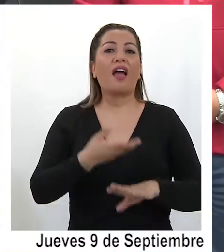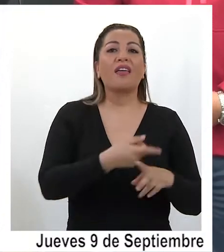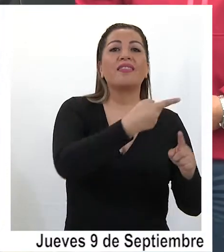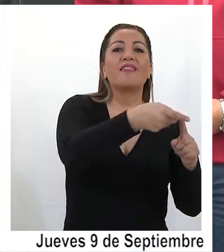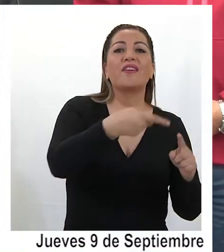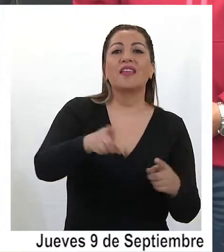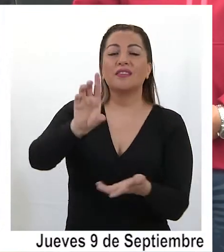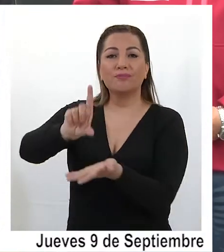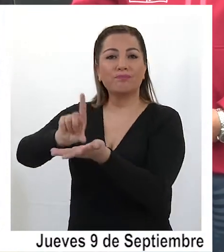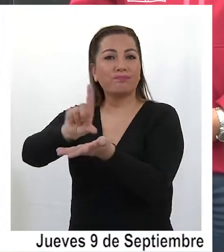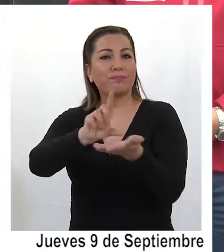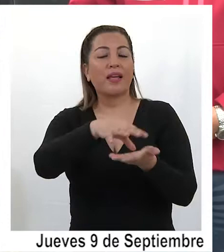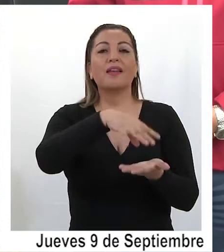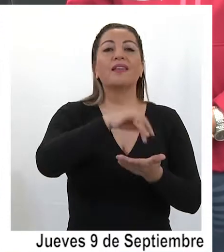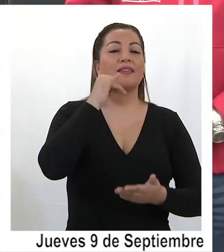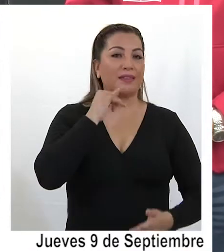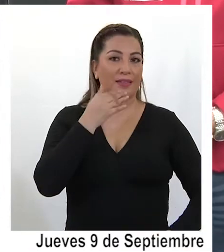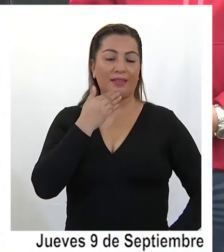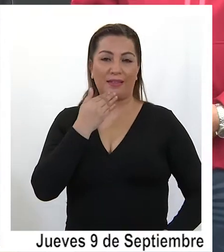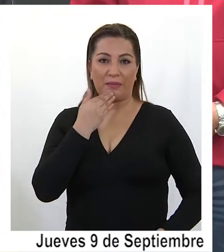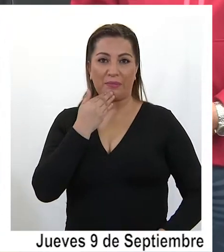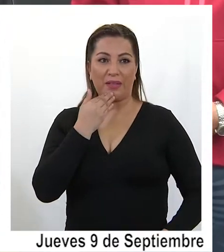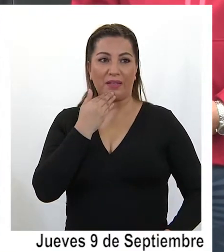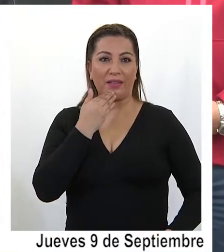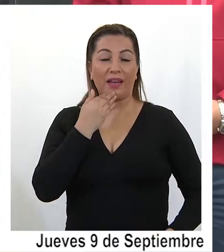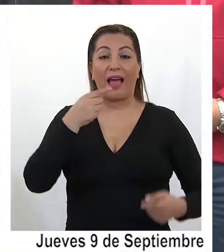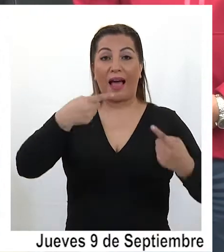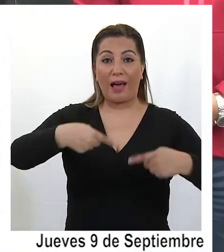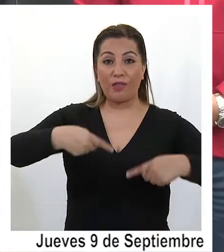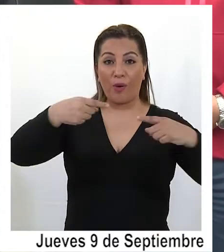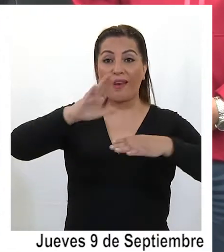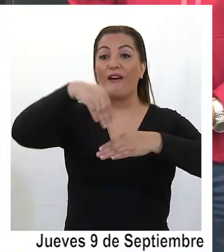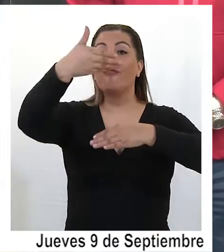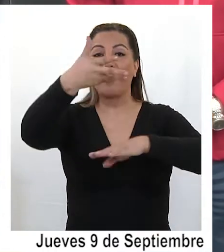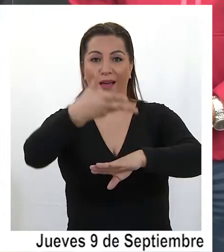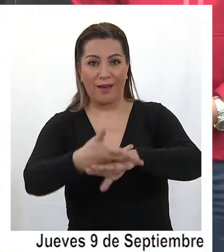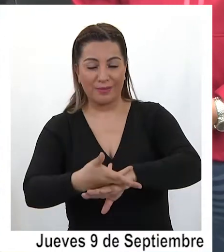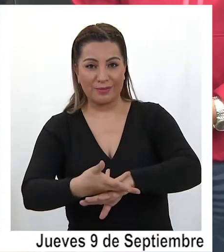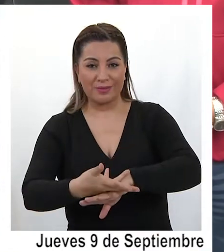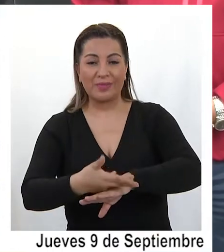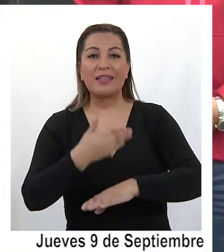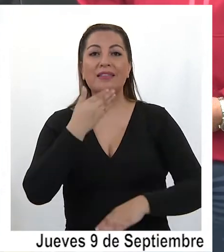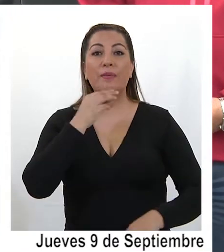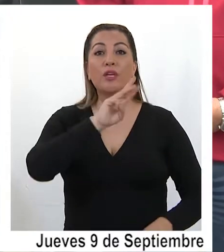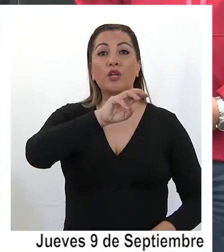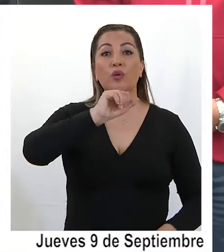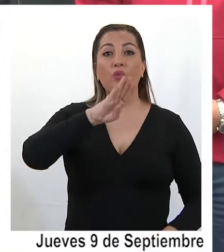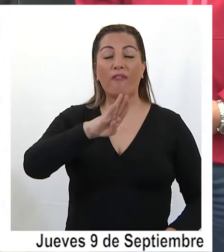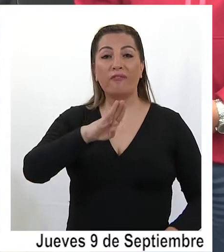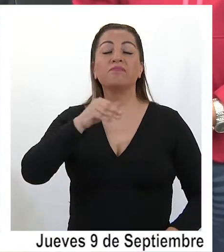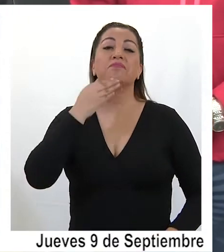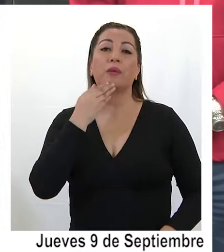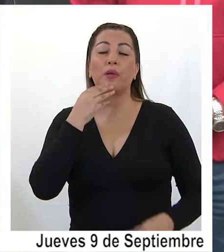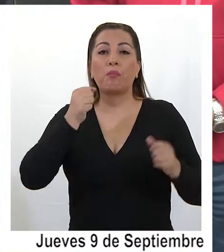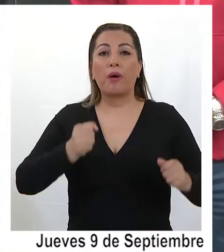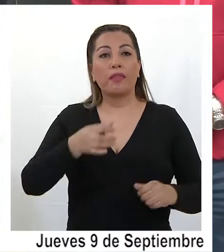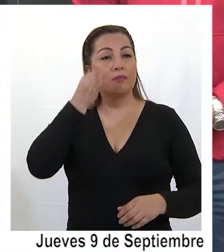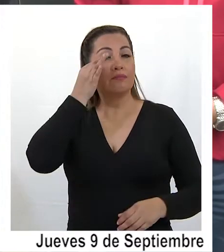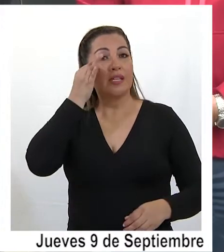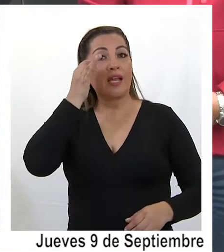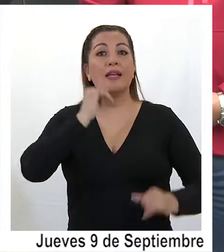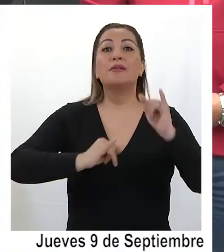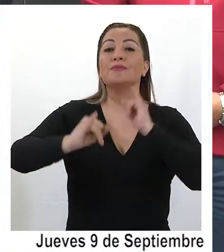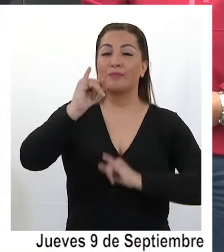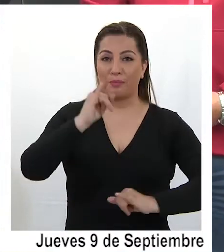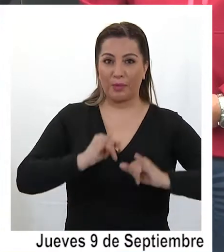varios puntos de la ciudad, incluso uno de ellos en la misma dirección regional de aduanas, y también a través de la página web donde se puede acceder en